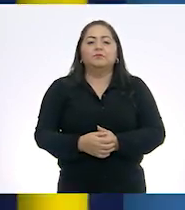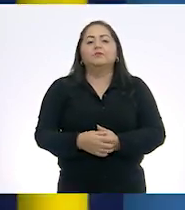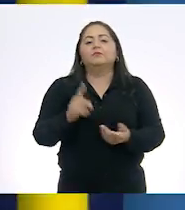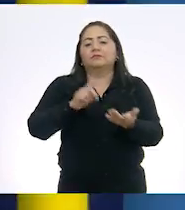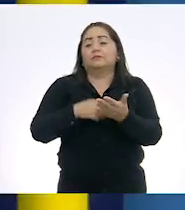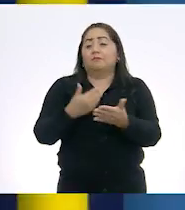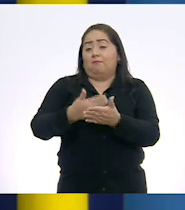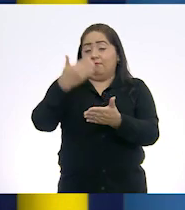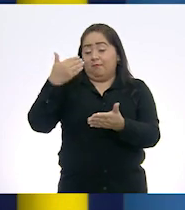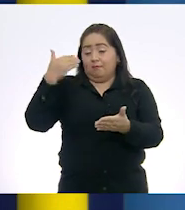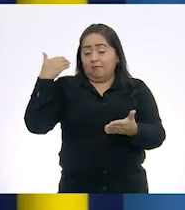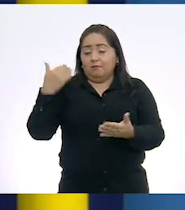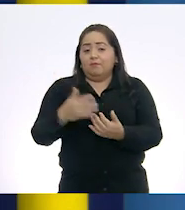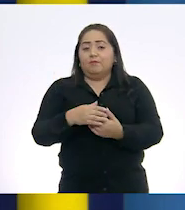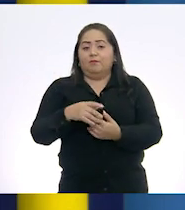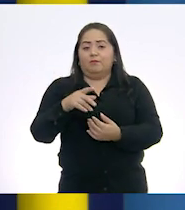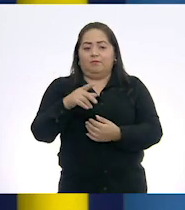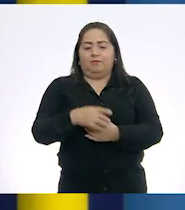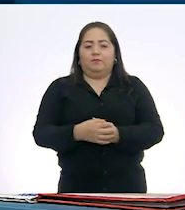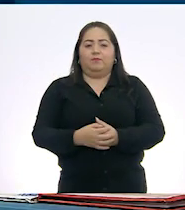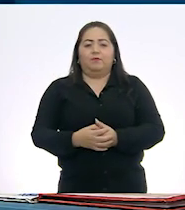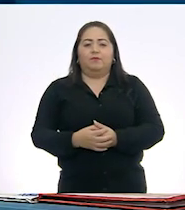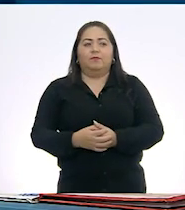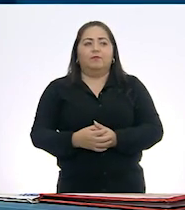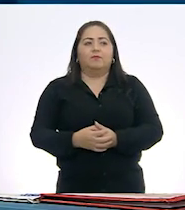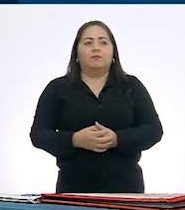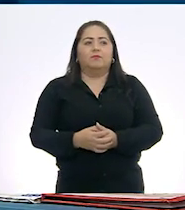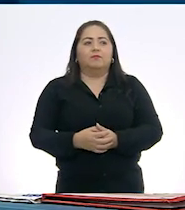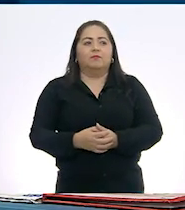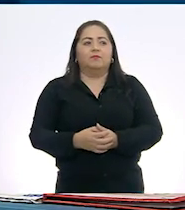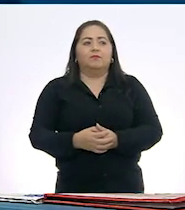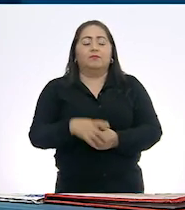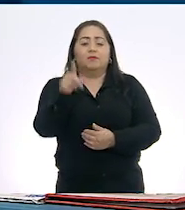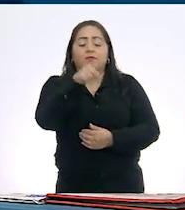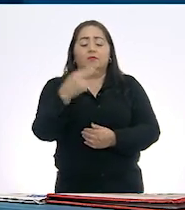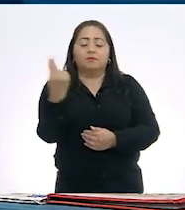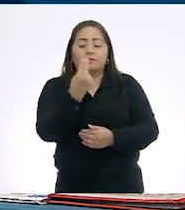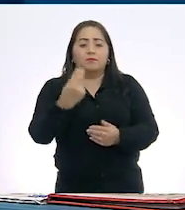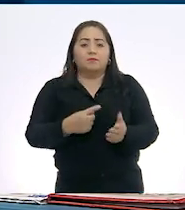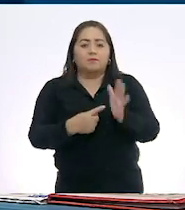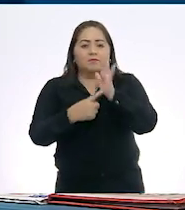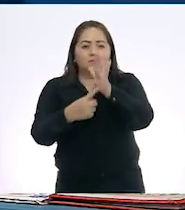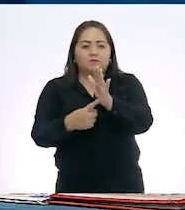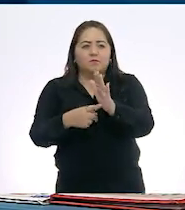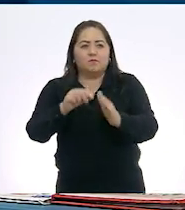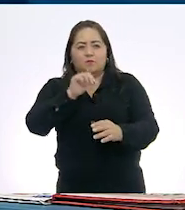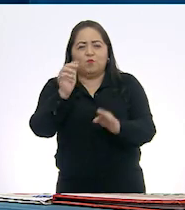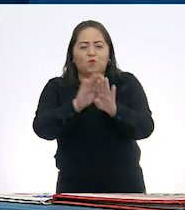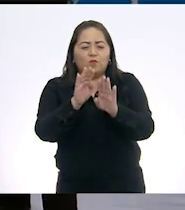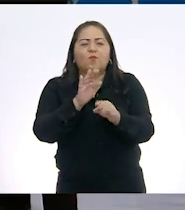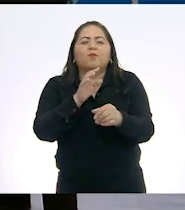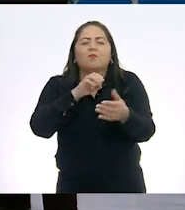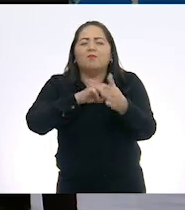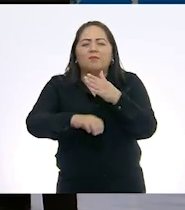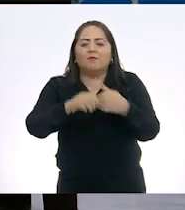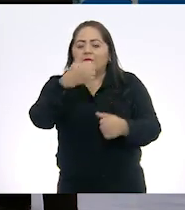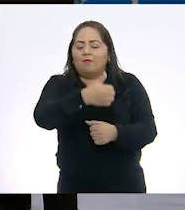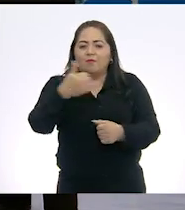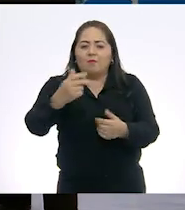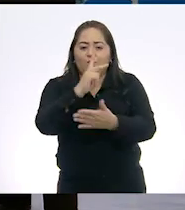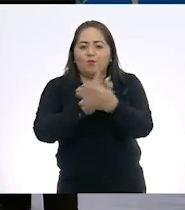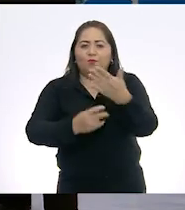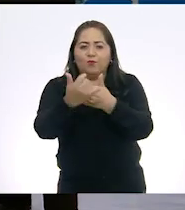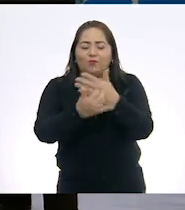anteriores, trabajaste, hiciste productos y tienes que presentarlos en un producto final, como corresponde a cada